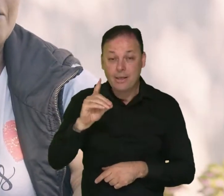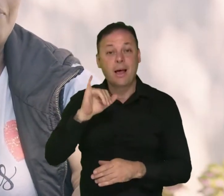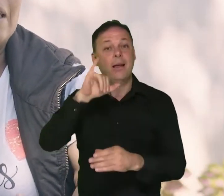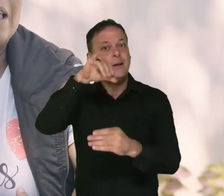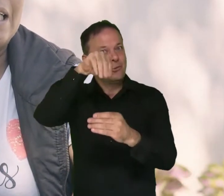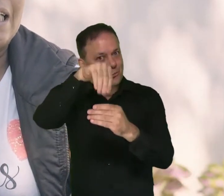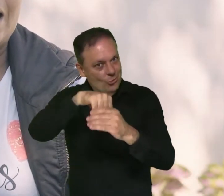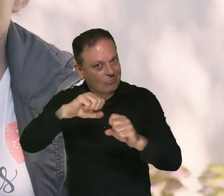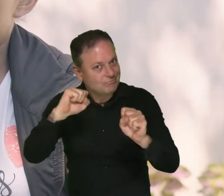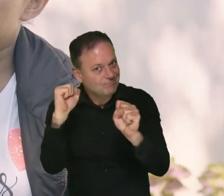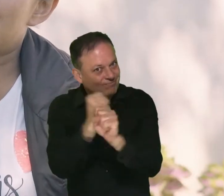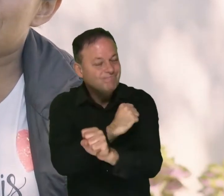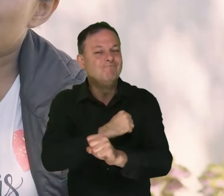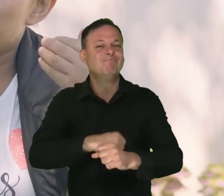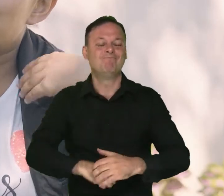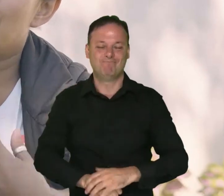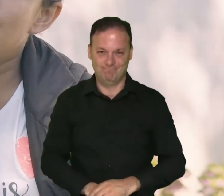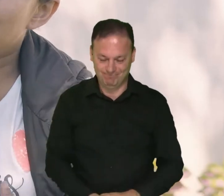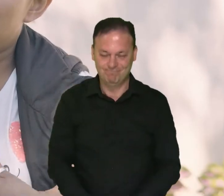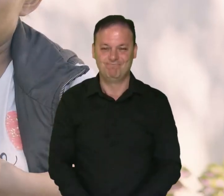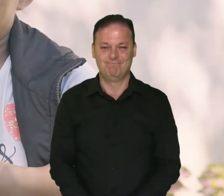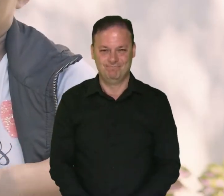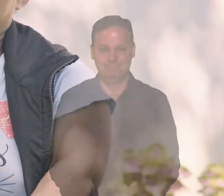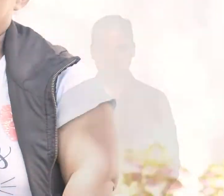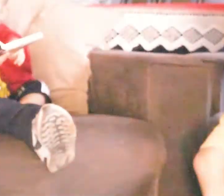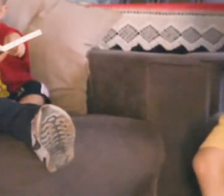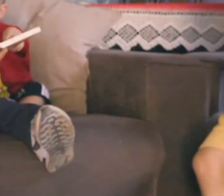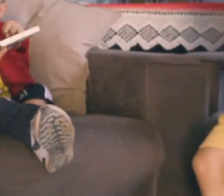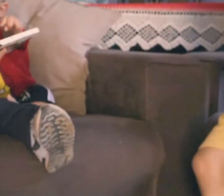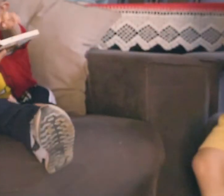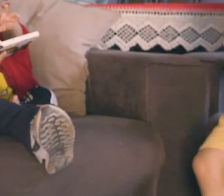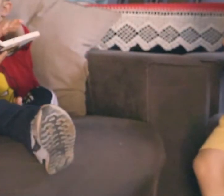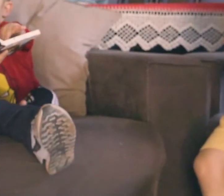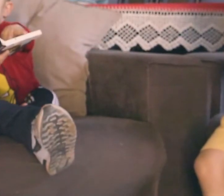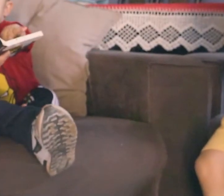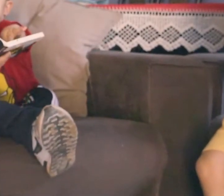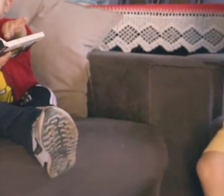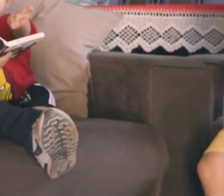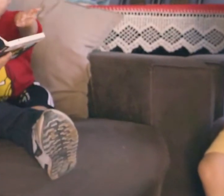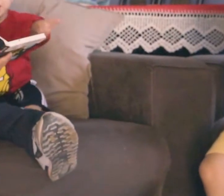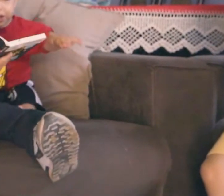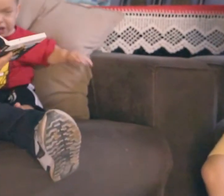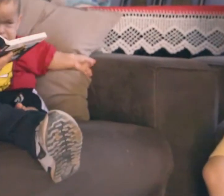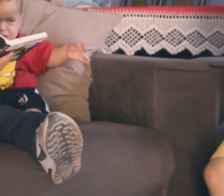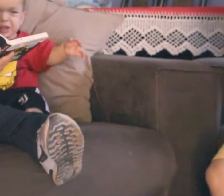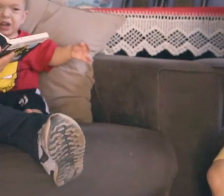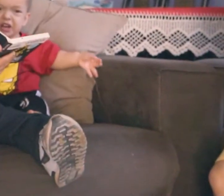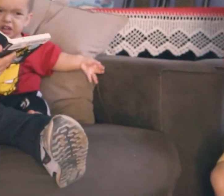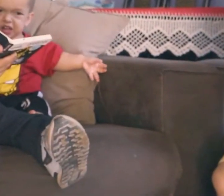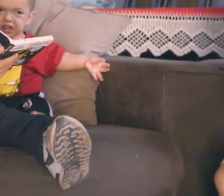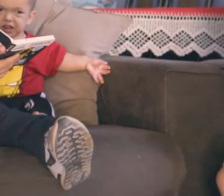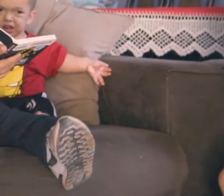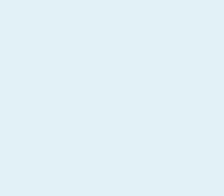lo que es más importante es que le da también inclusión a la persona. Música Música